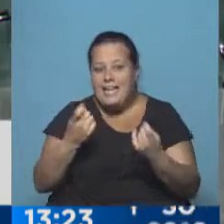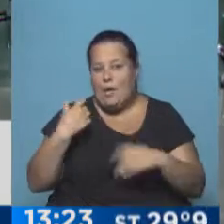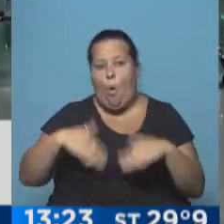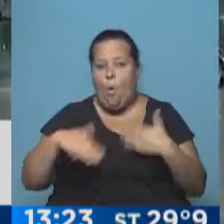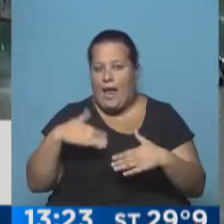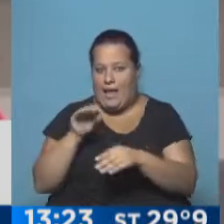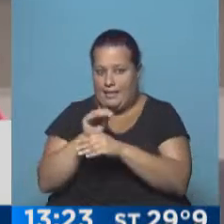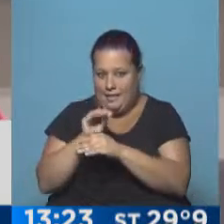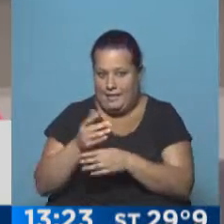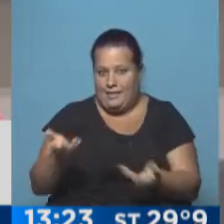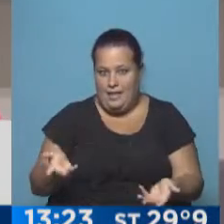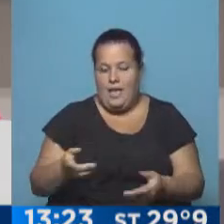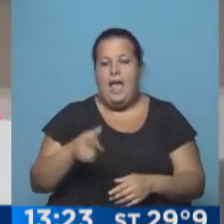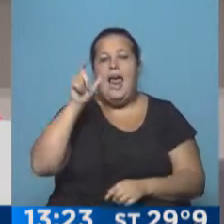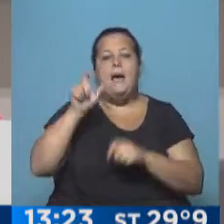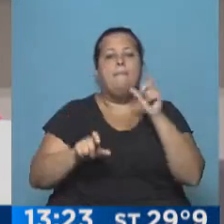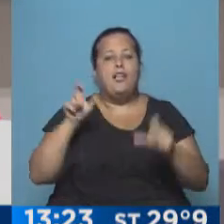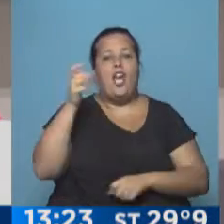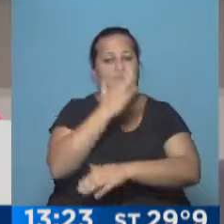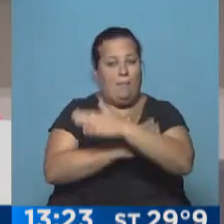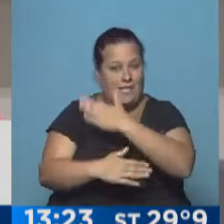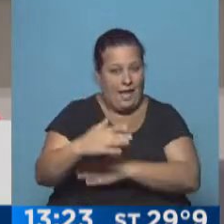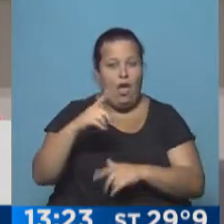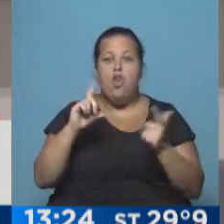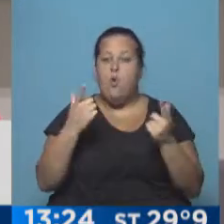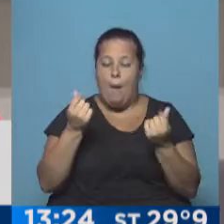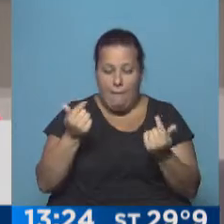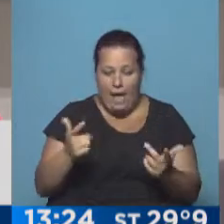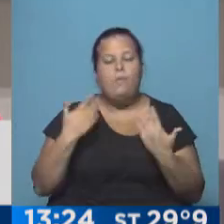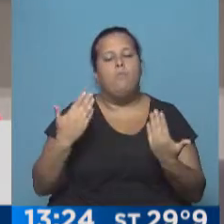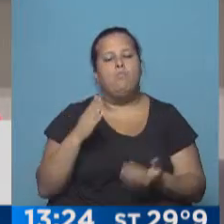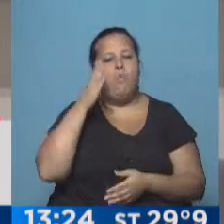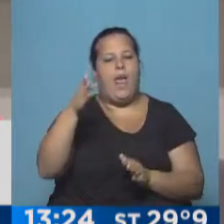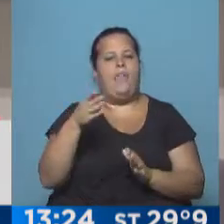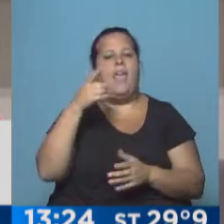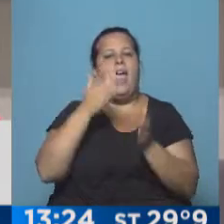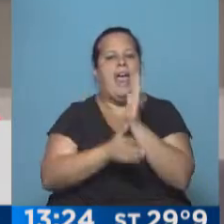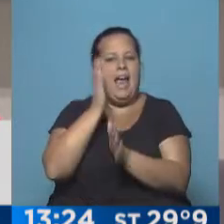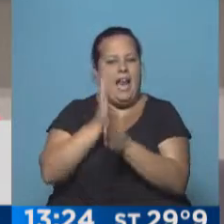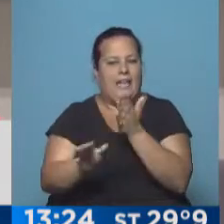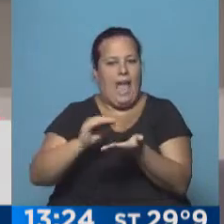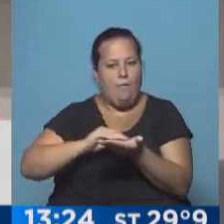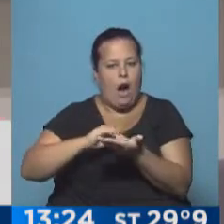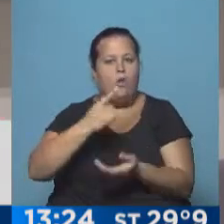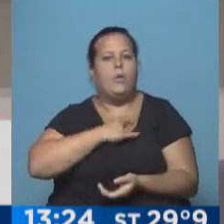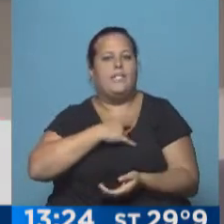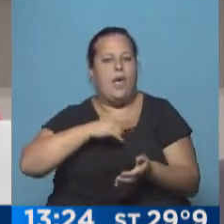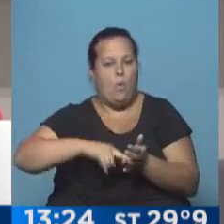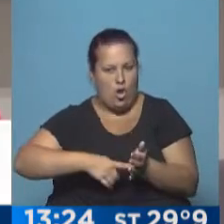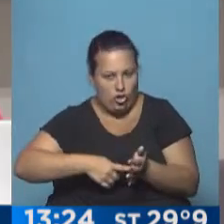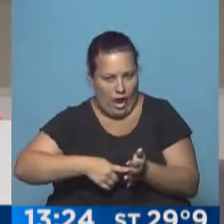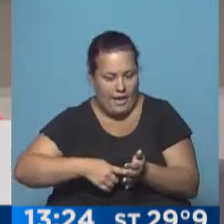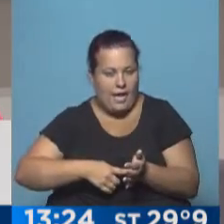cobertura. Por supuesto, claro. Las personas con discapacidad que no tengan recursos pueden recurrir al patrocinio gratuito de la Universidad de Buenos Aires